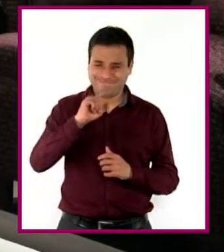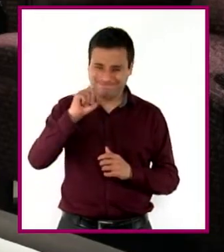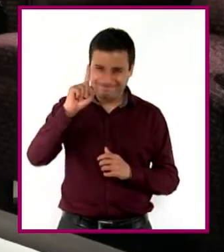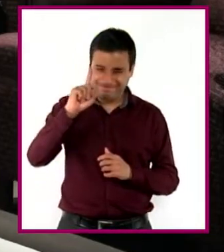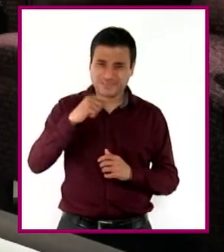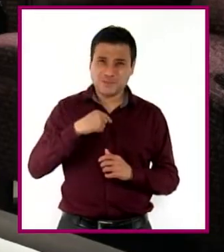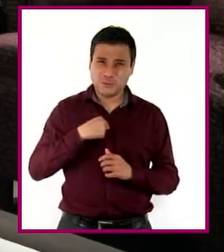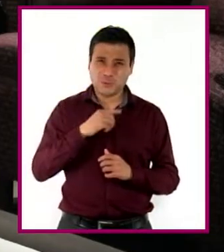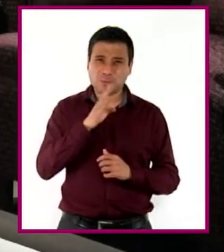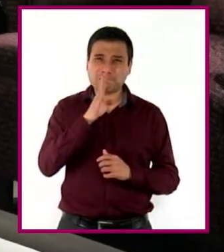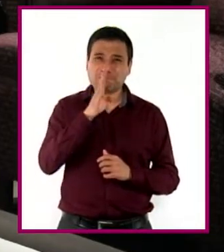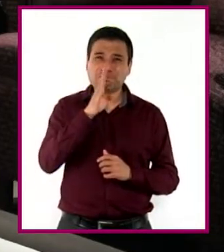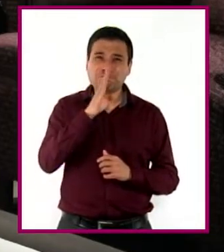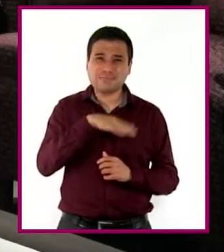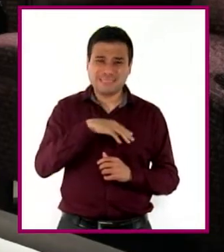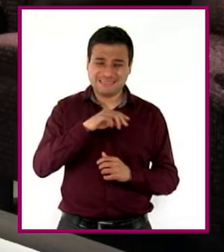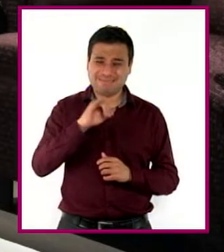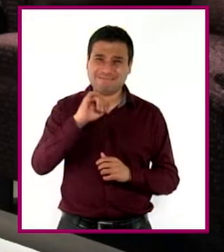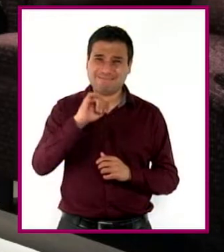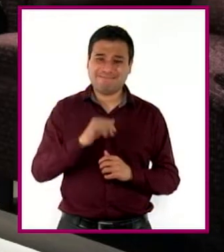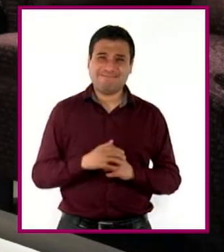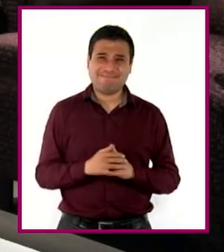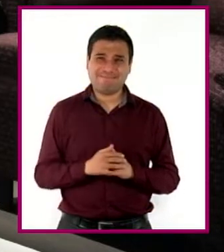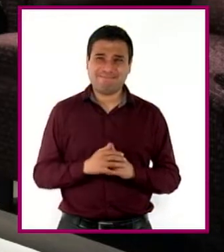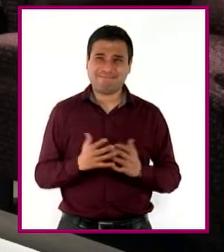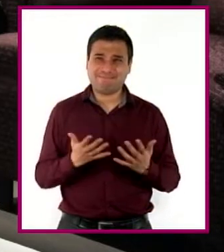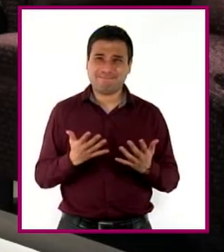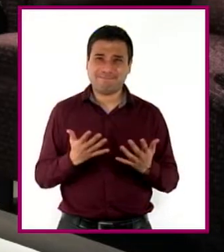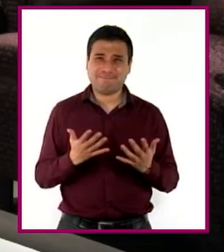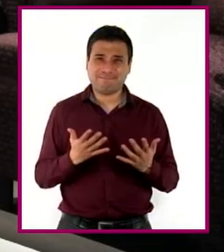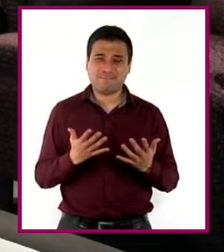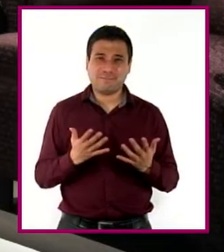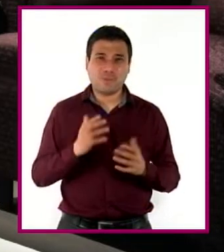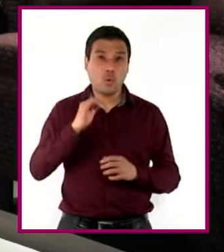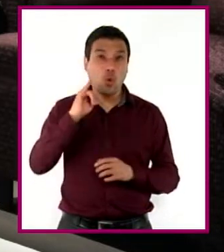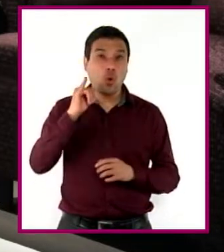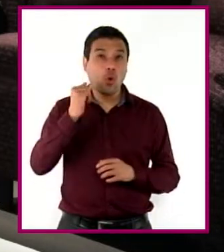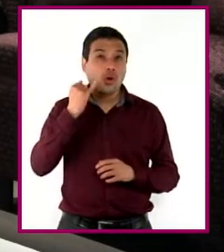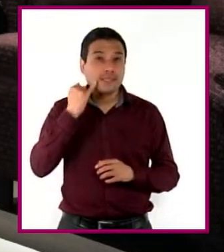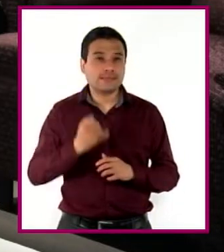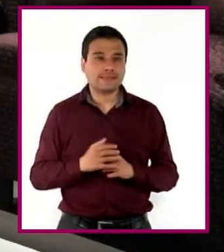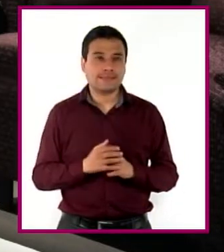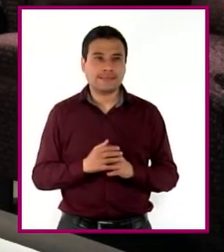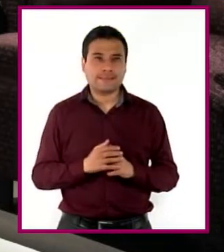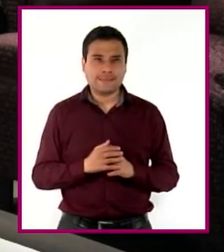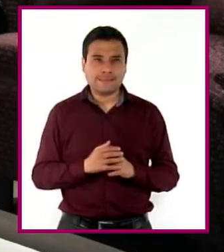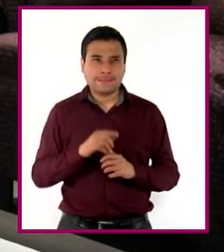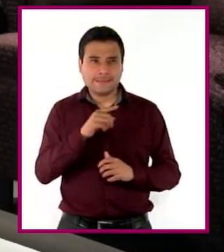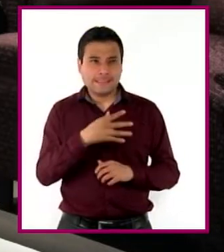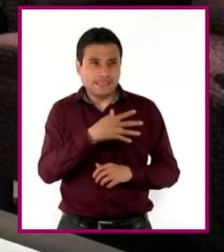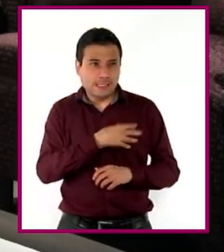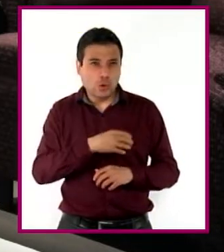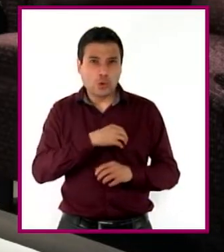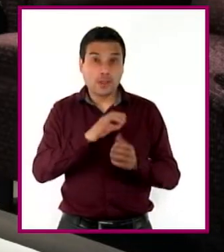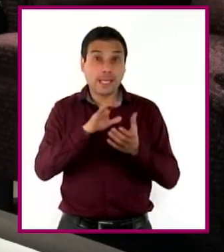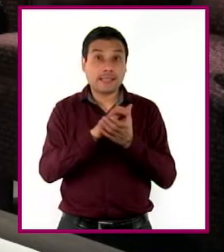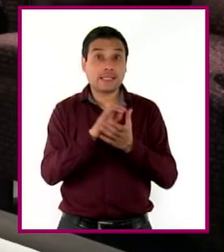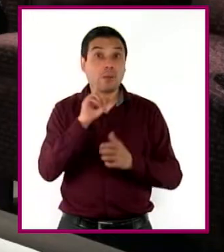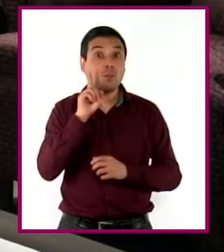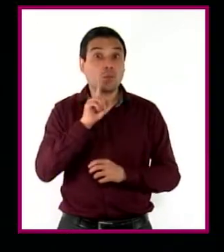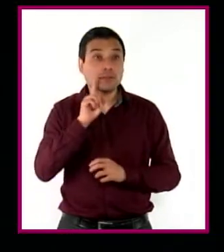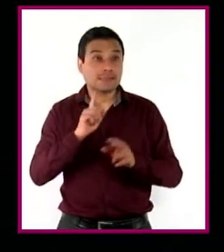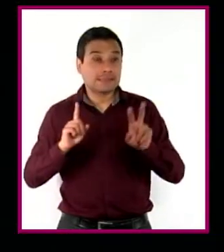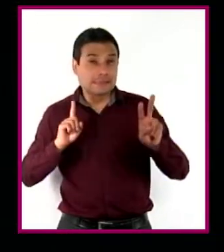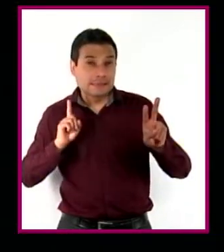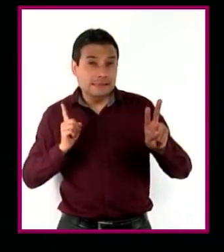como cereza del dramático pastel, sale detrás de su mujer y su hijo para tratar de evitar que se los lleven a la cárcel.